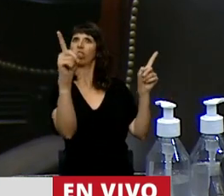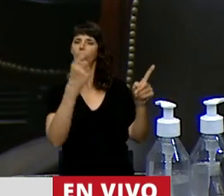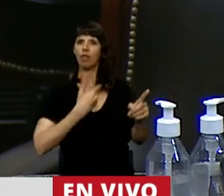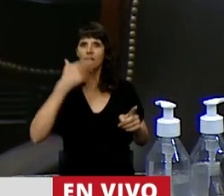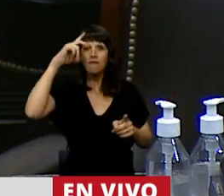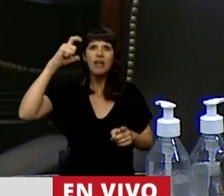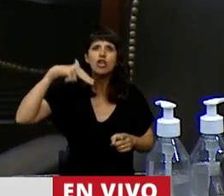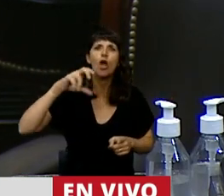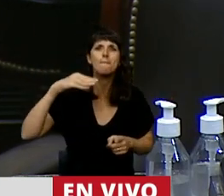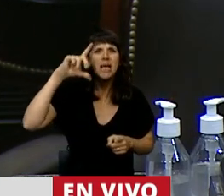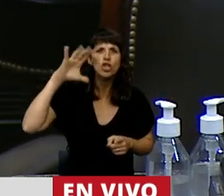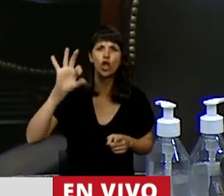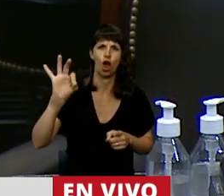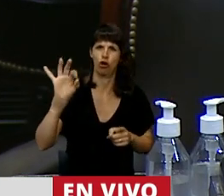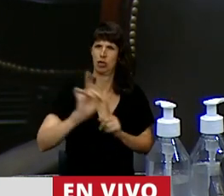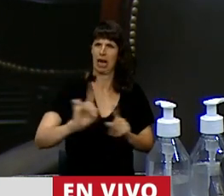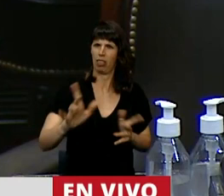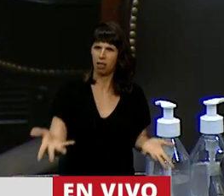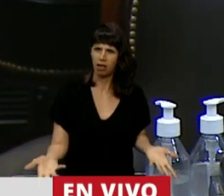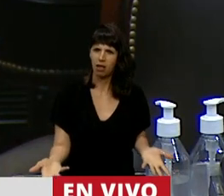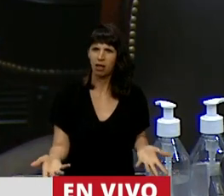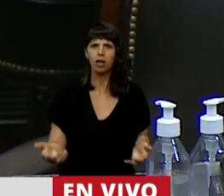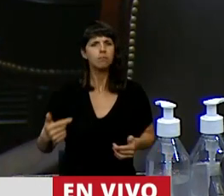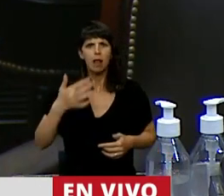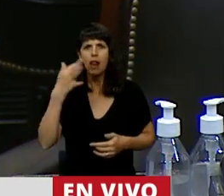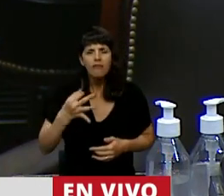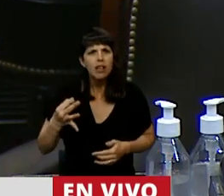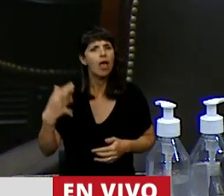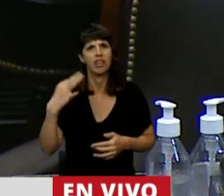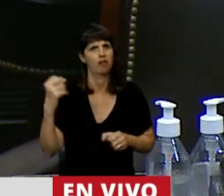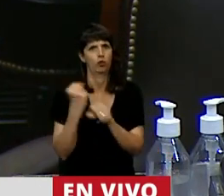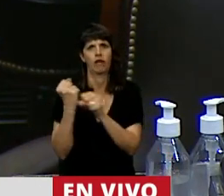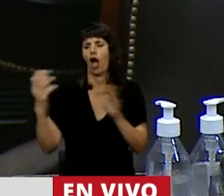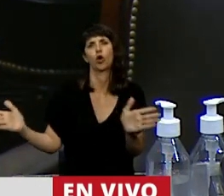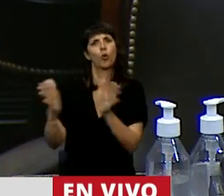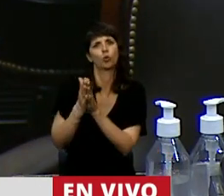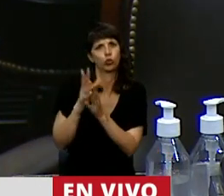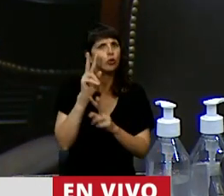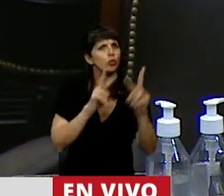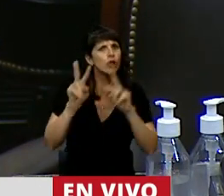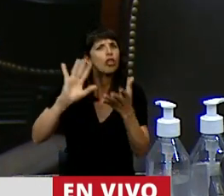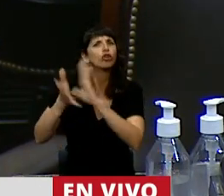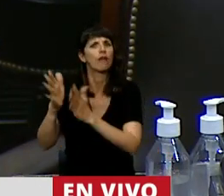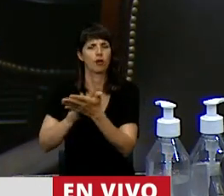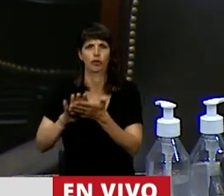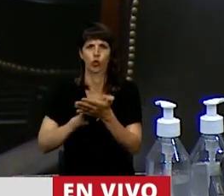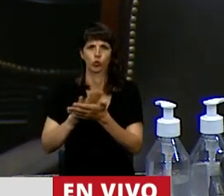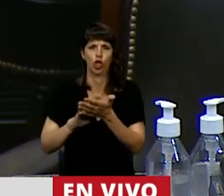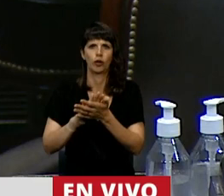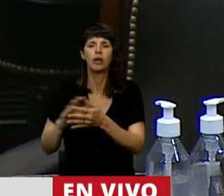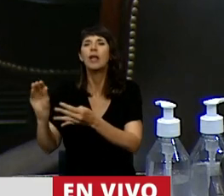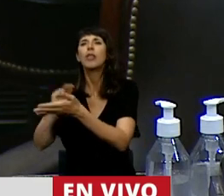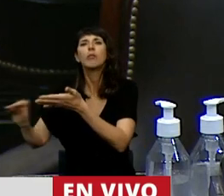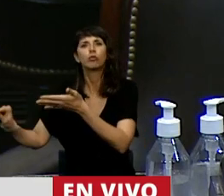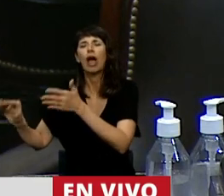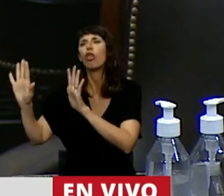Y la verdad que por qué no nos comprometemos a trabajar juntos en otras alternativas. Diputado Núñez. Mire, Presidente, permítame, hay gente que habló